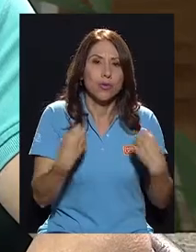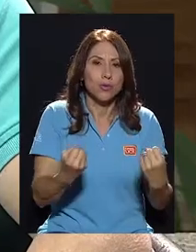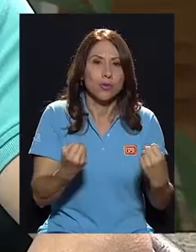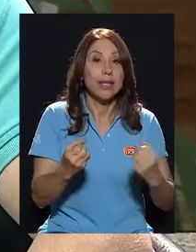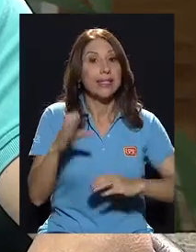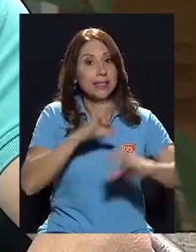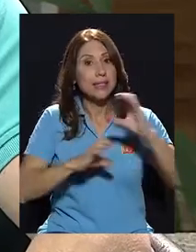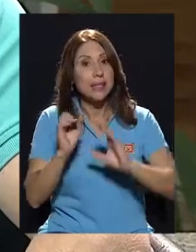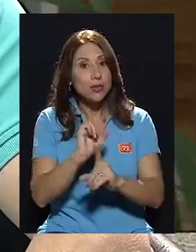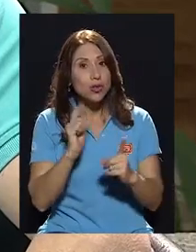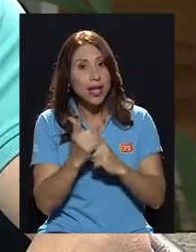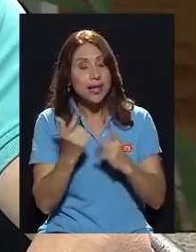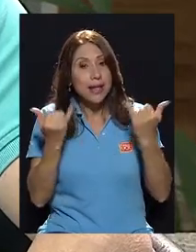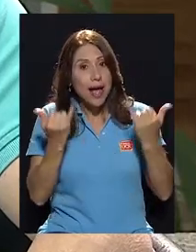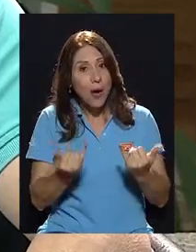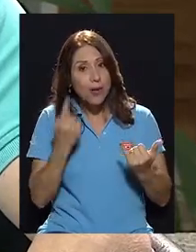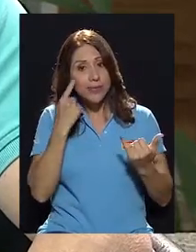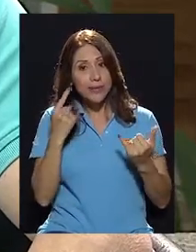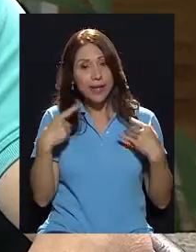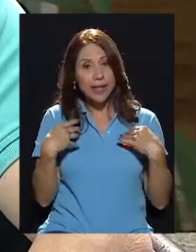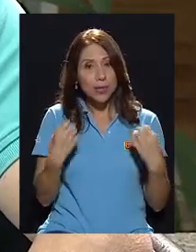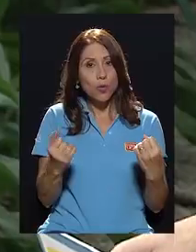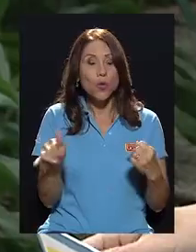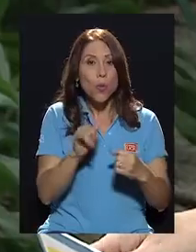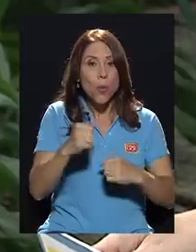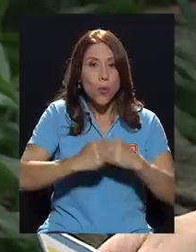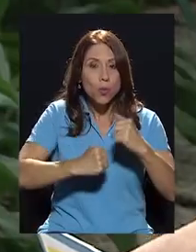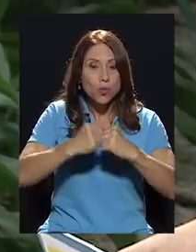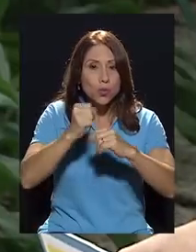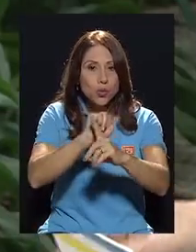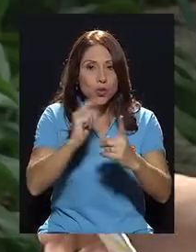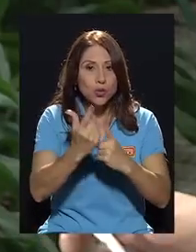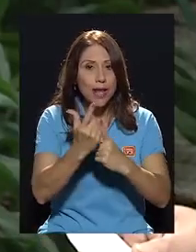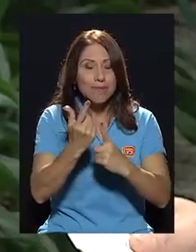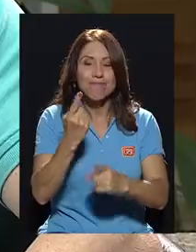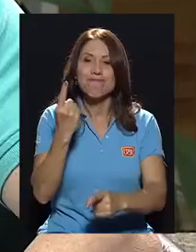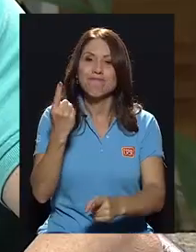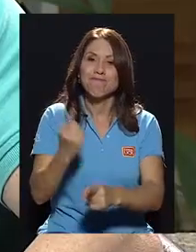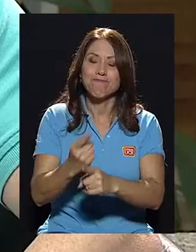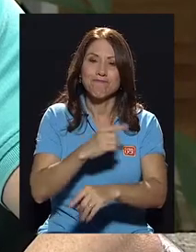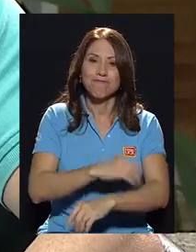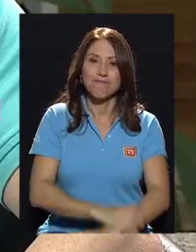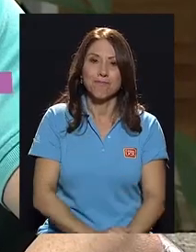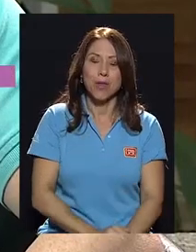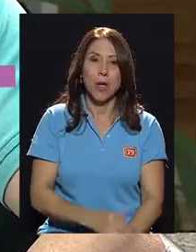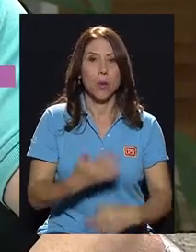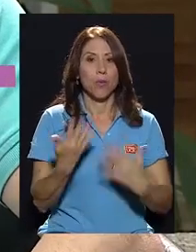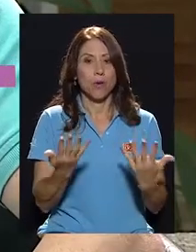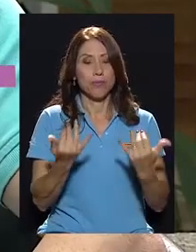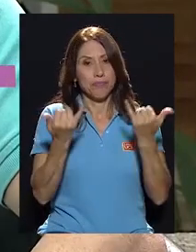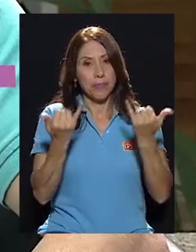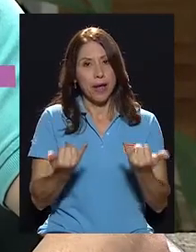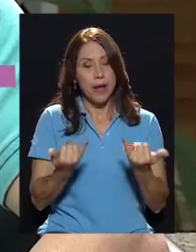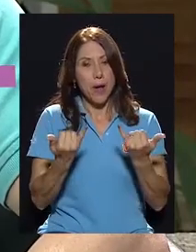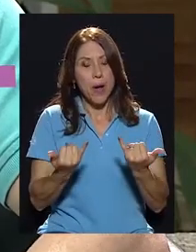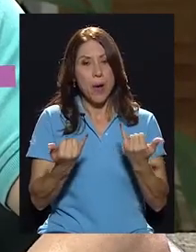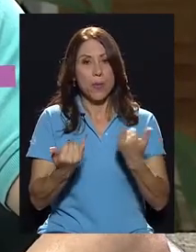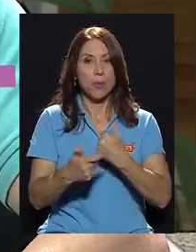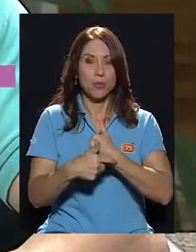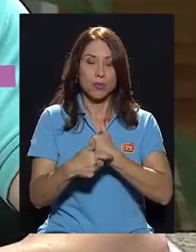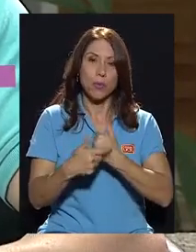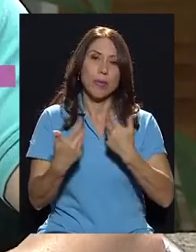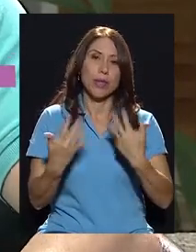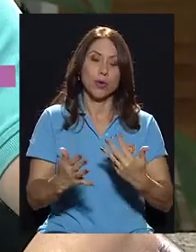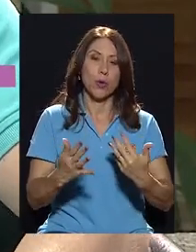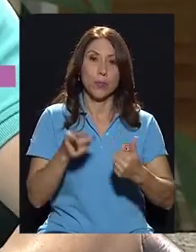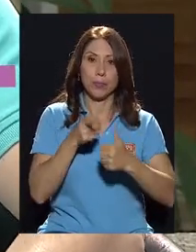sociales, más que ahora la salud se consigue como una construcción social. Exactamente. Bueno, doña Patricia, vamos a hacer en este momento